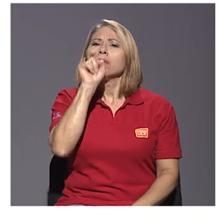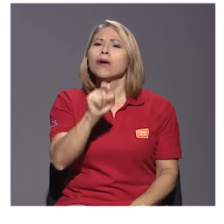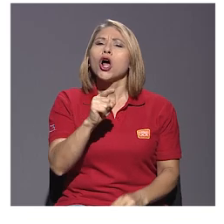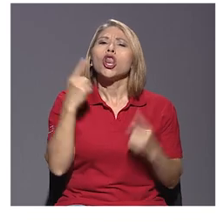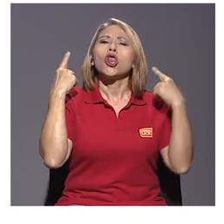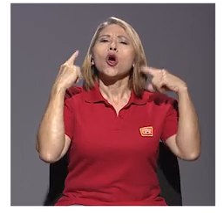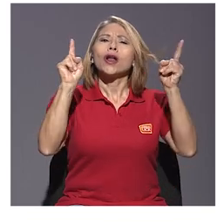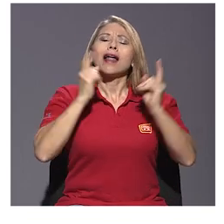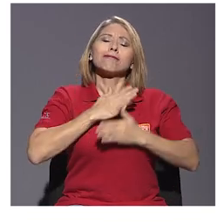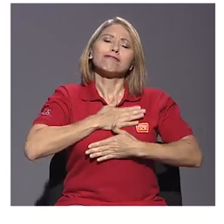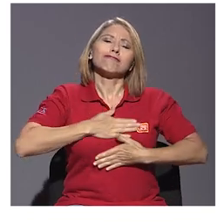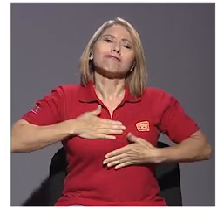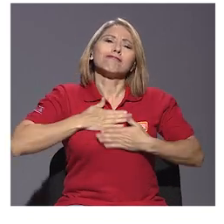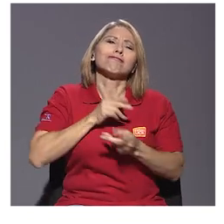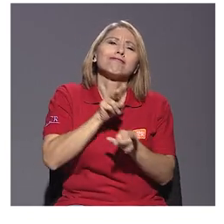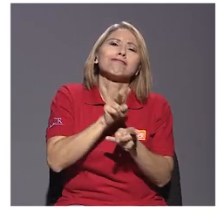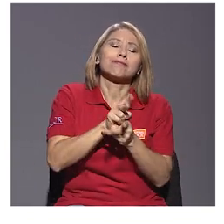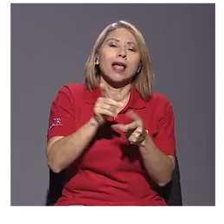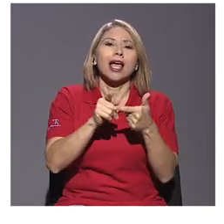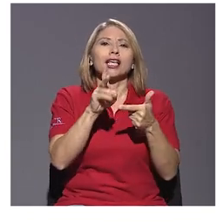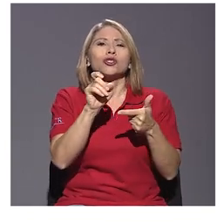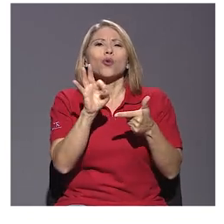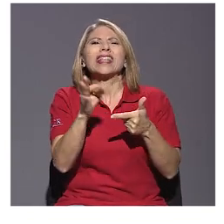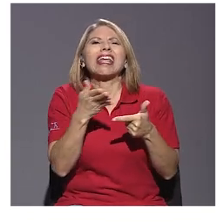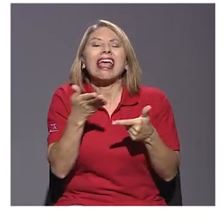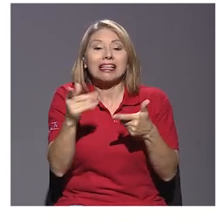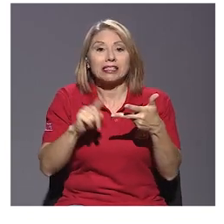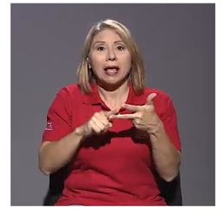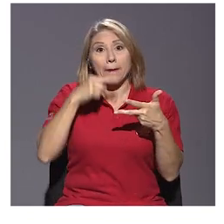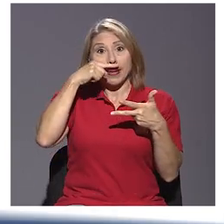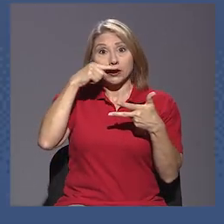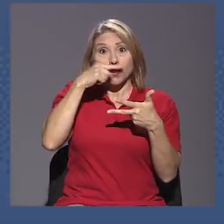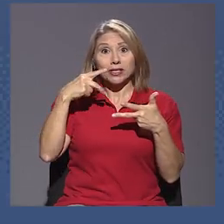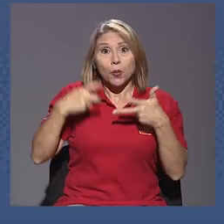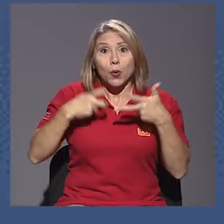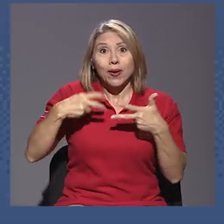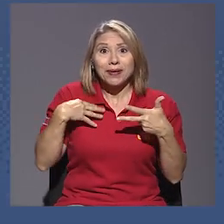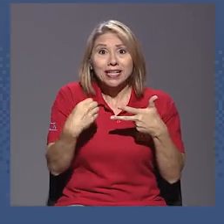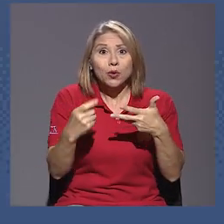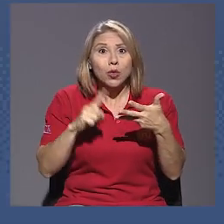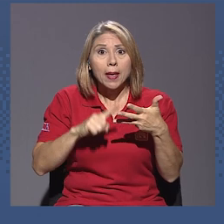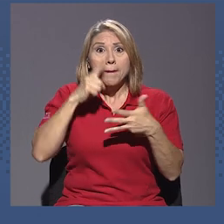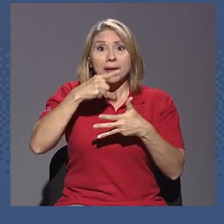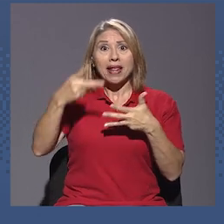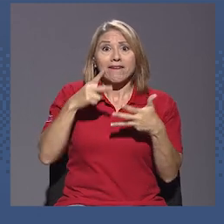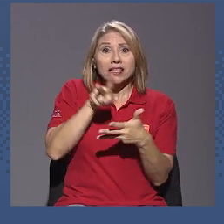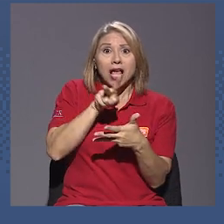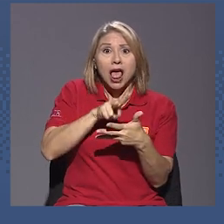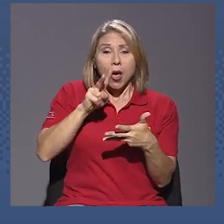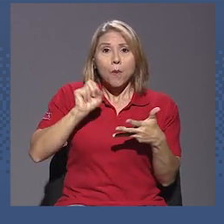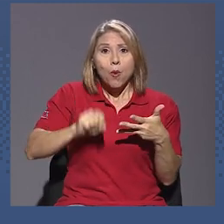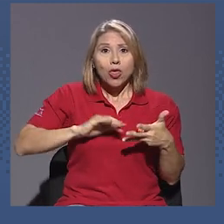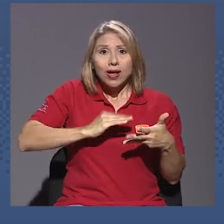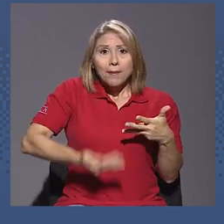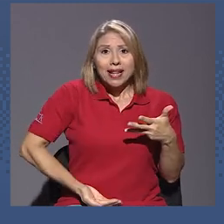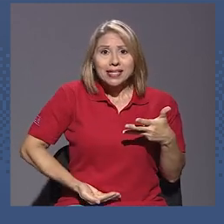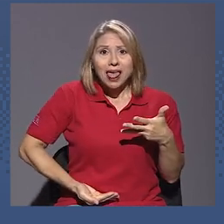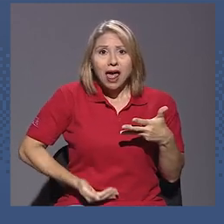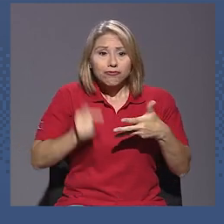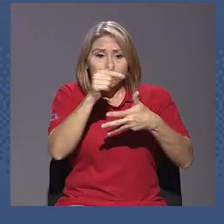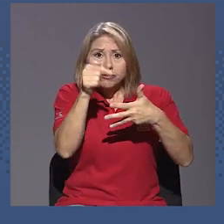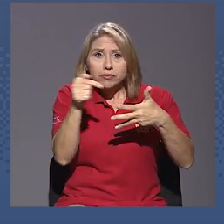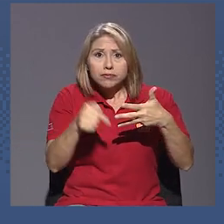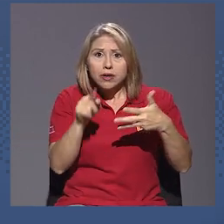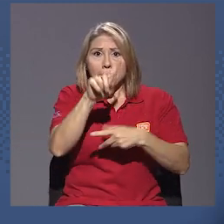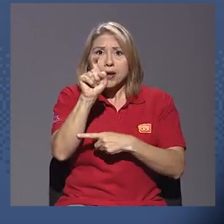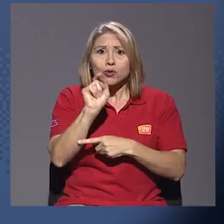¿Cómo lograr un orgasmo? ¿Qué es un squirt? ¿Causa la masturbación problemas de salud? ¿Puedo quedar embarazada la primera vez? ¿Se ha